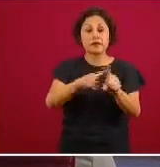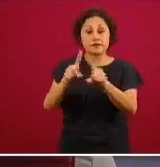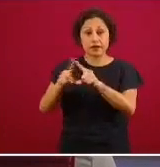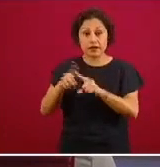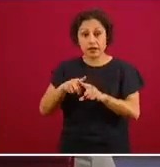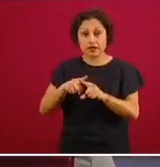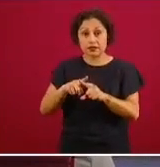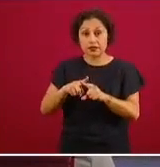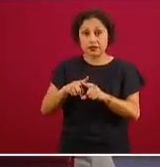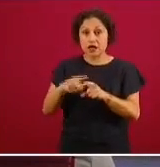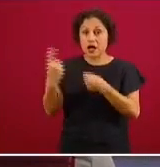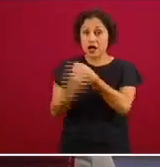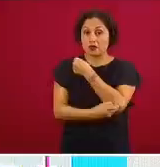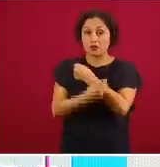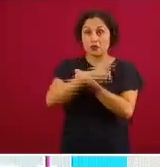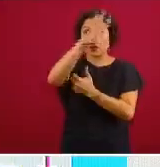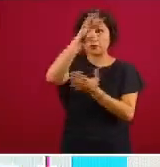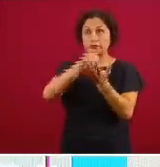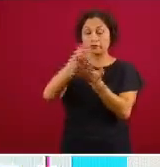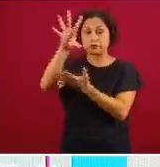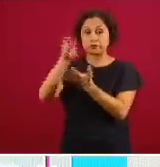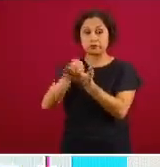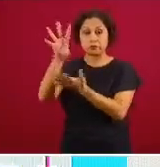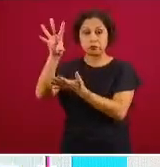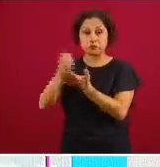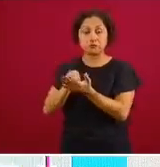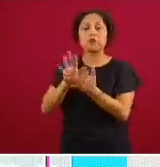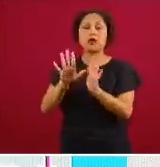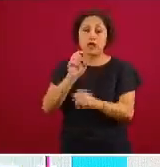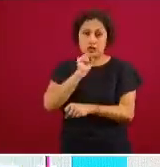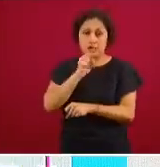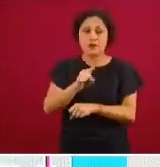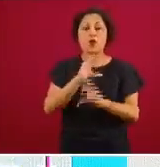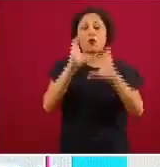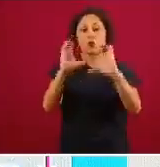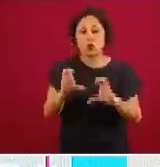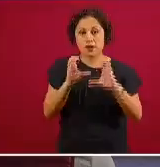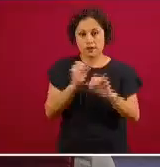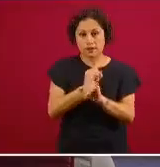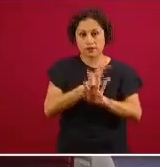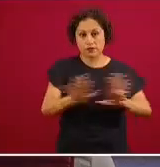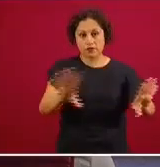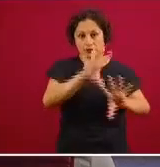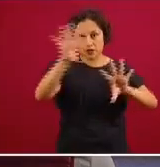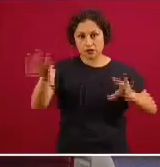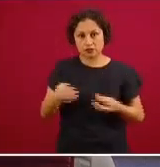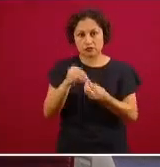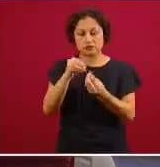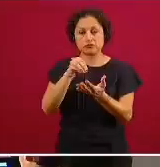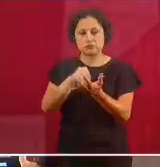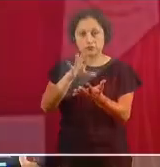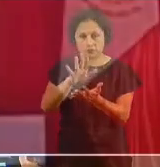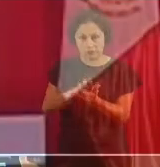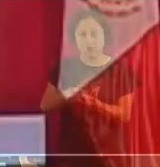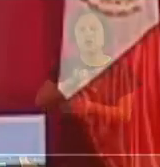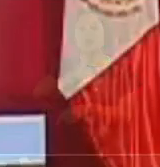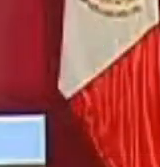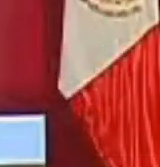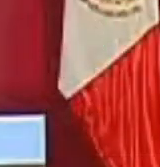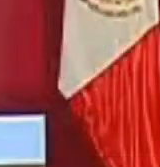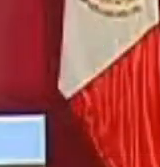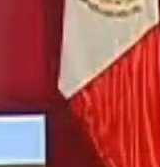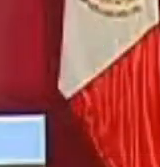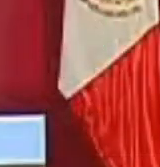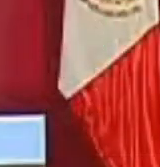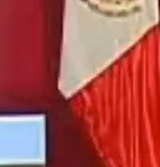notificación ocurra hacen algunas validaciones de información y finalmente llega hasta el nivel federal eso es